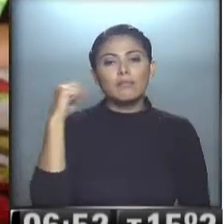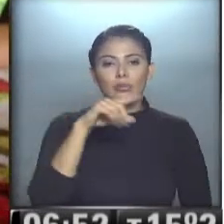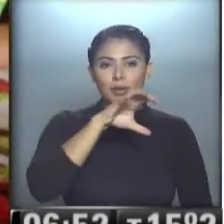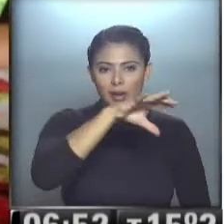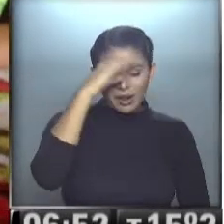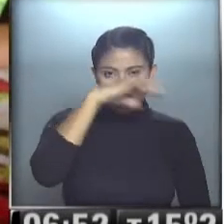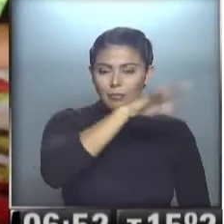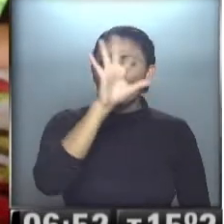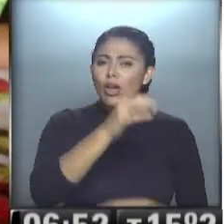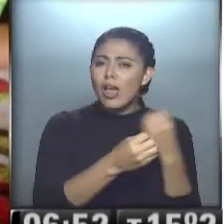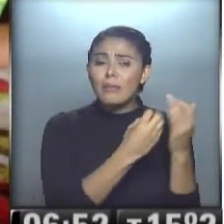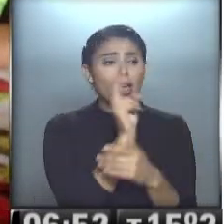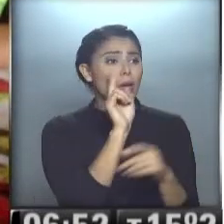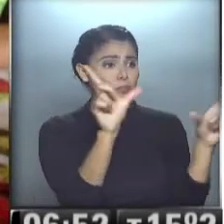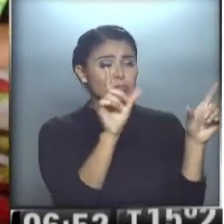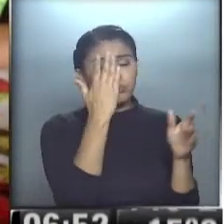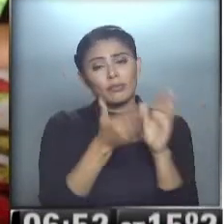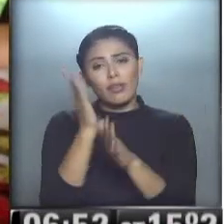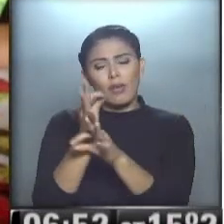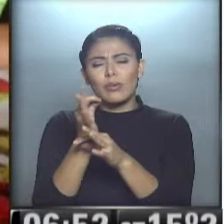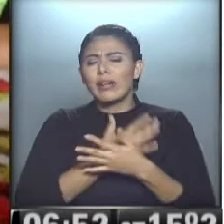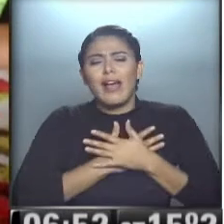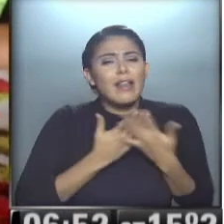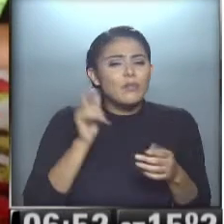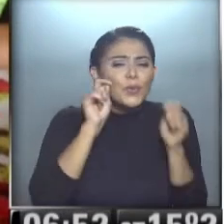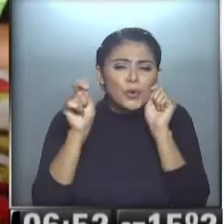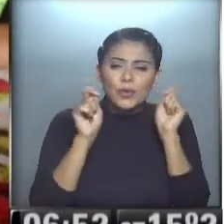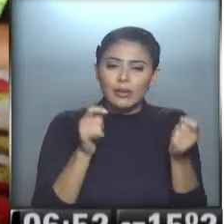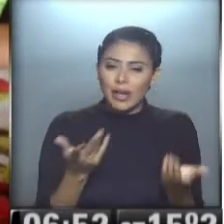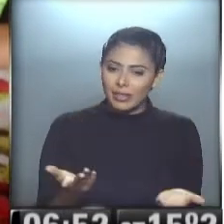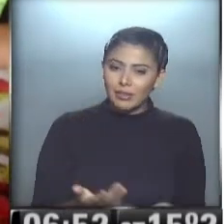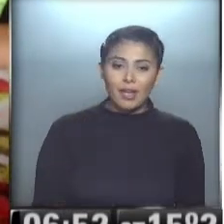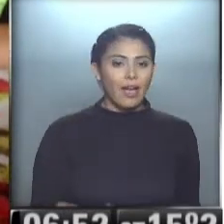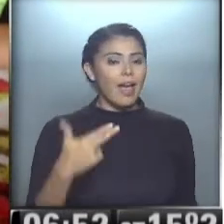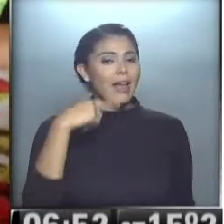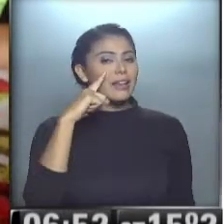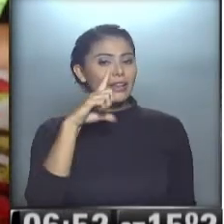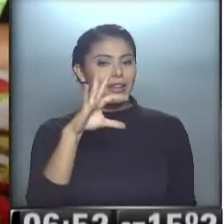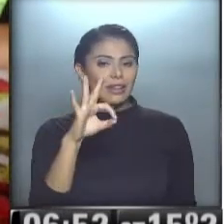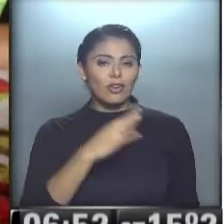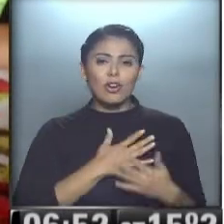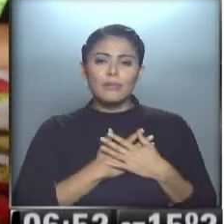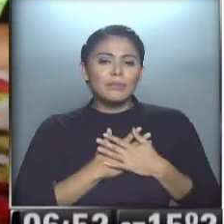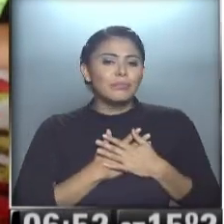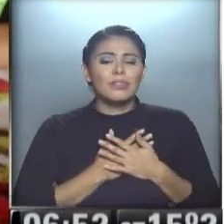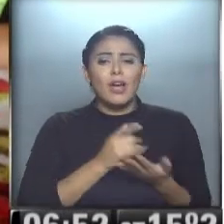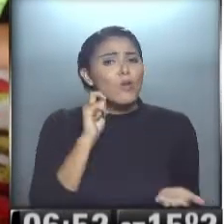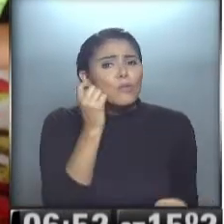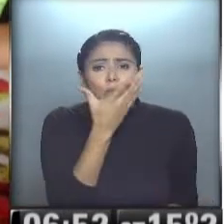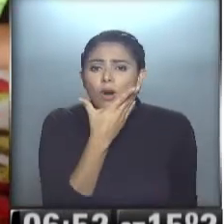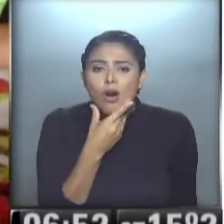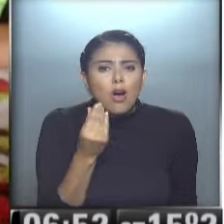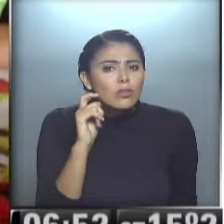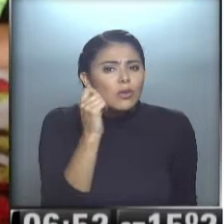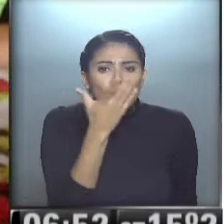miramos cada mañana. diré a la escuela, te queremos. Besazos, sí, está. Nico, querido. Nico, qué hermosos,